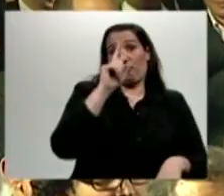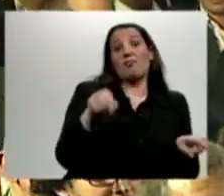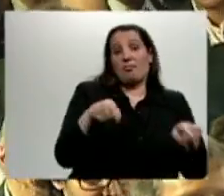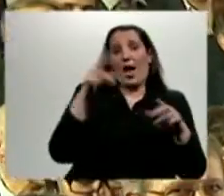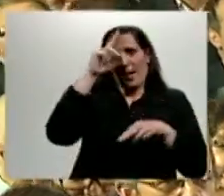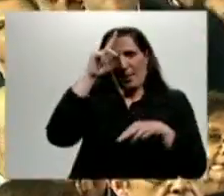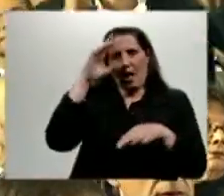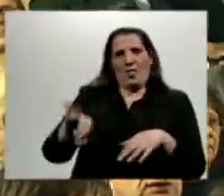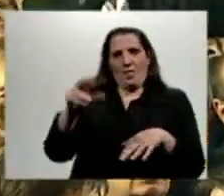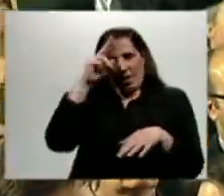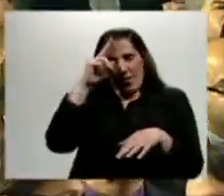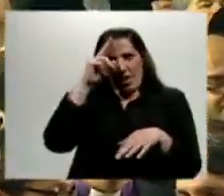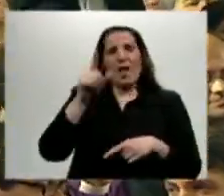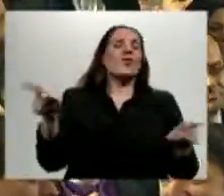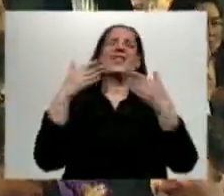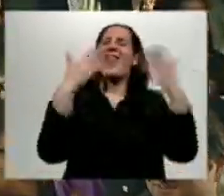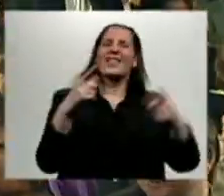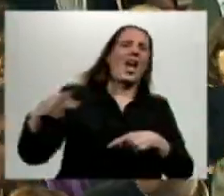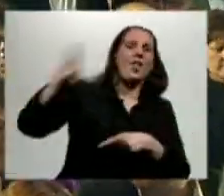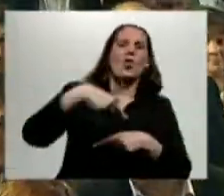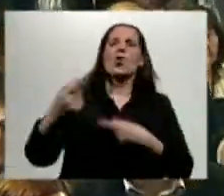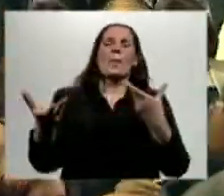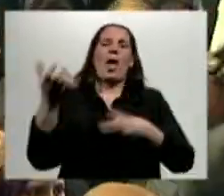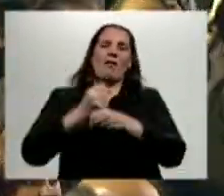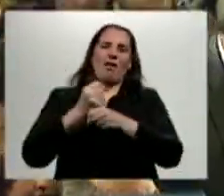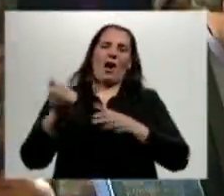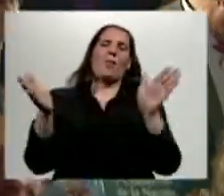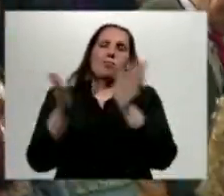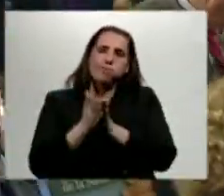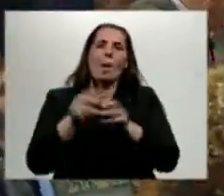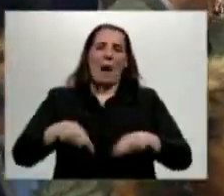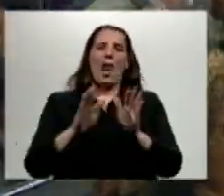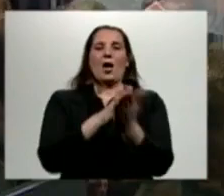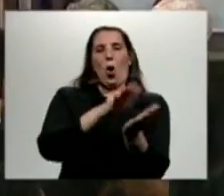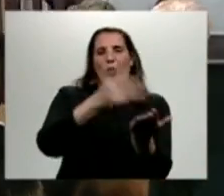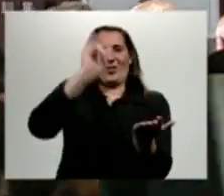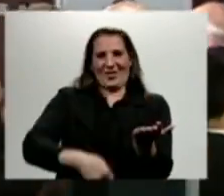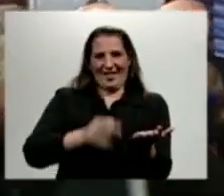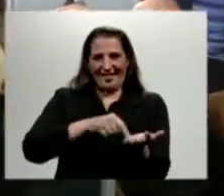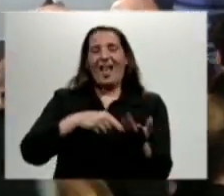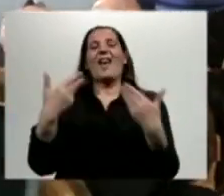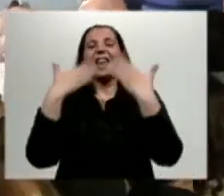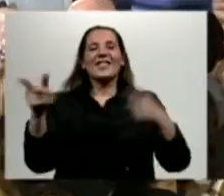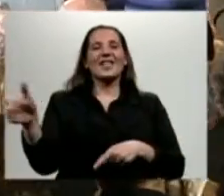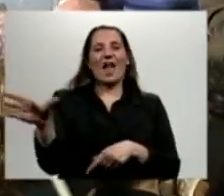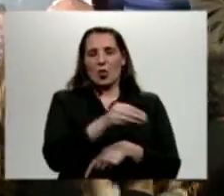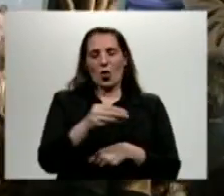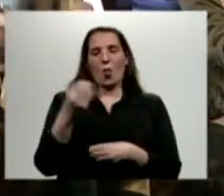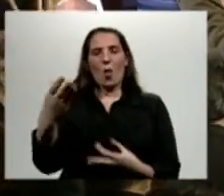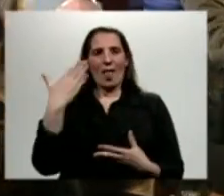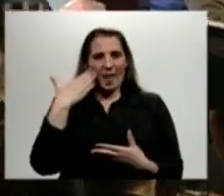para que esto sea posible. Así que una vez, muchísimas gracias a todos y muy buenas tardes.